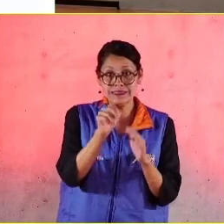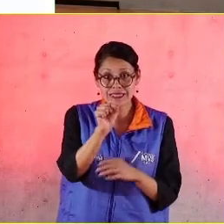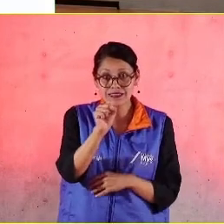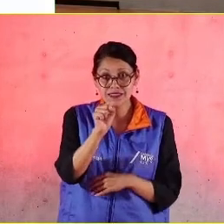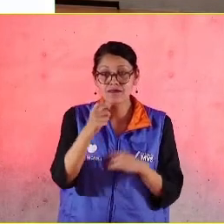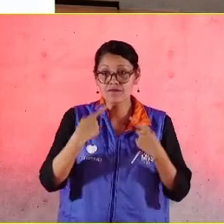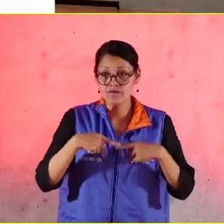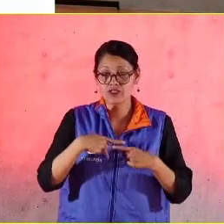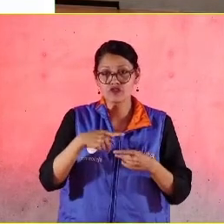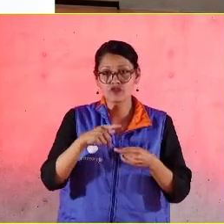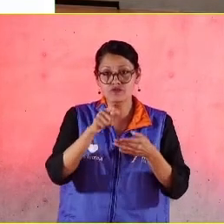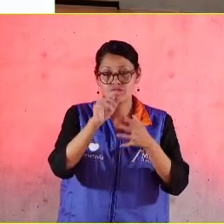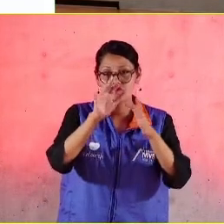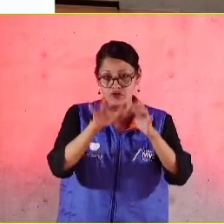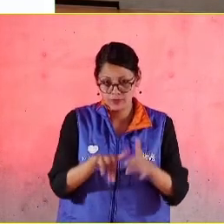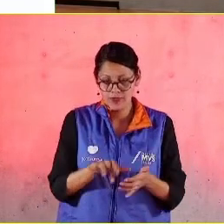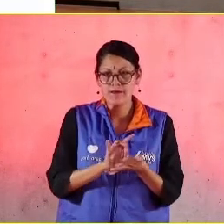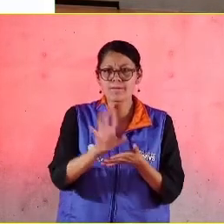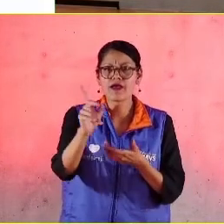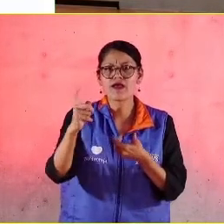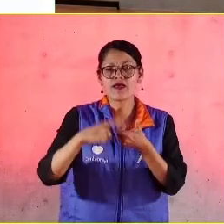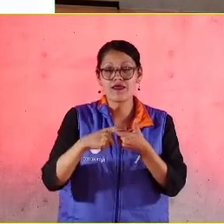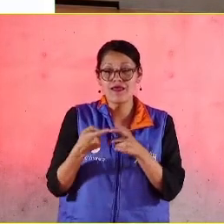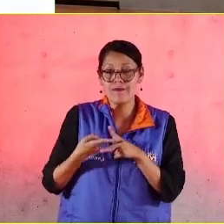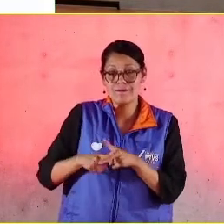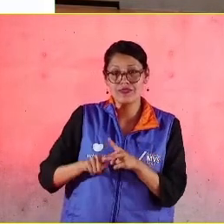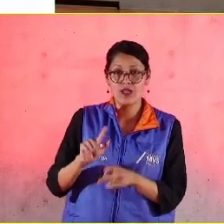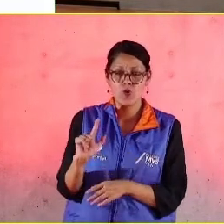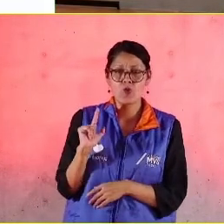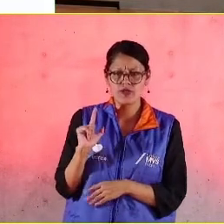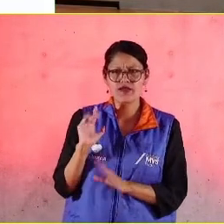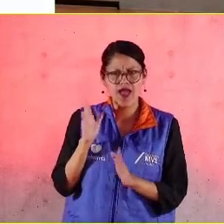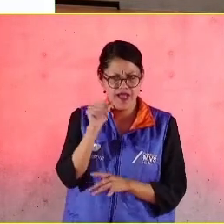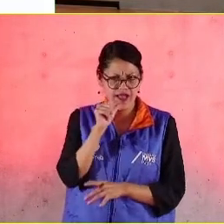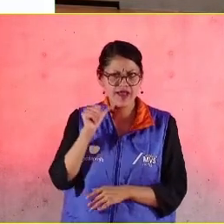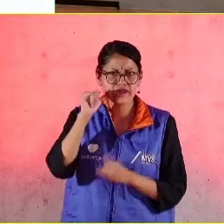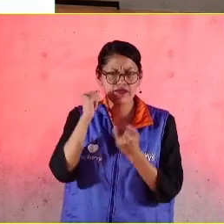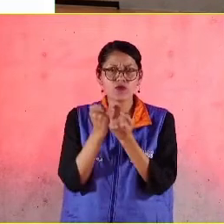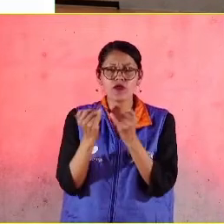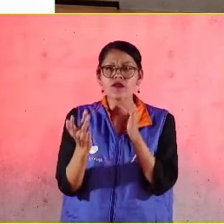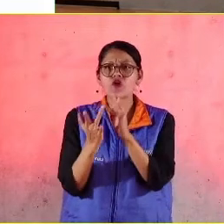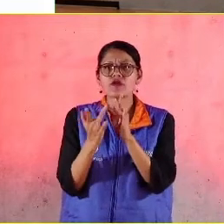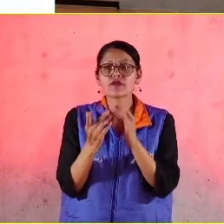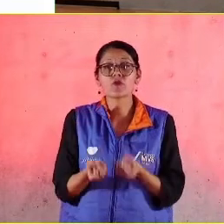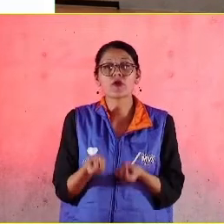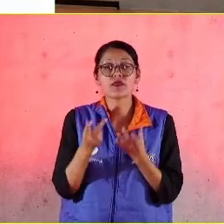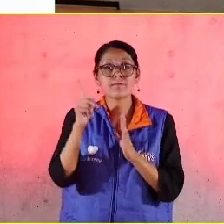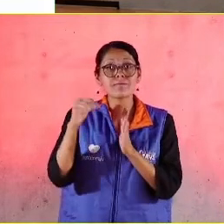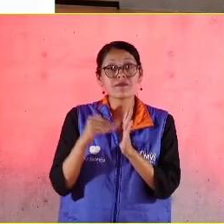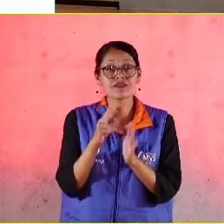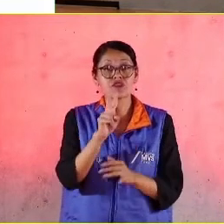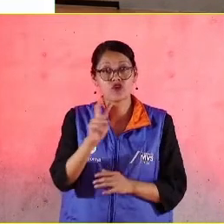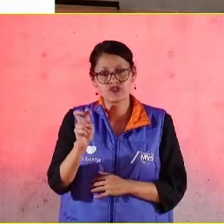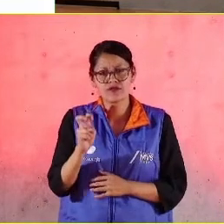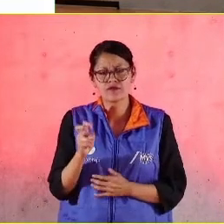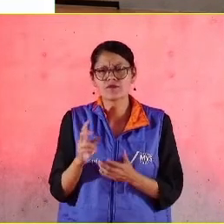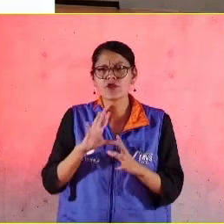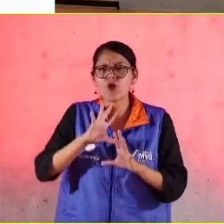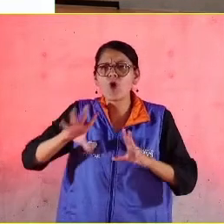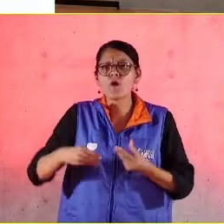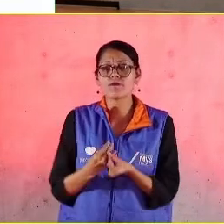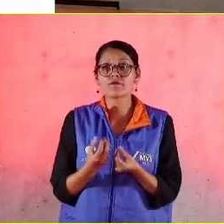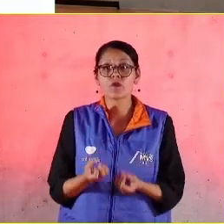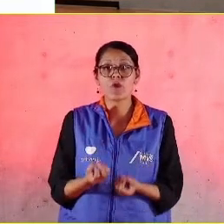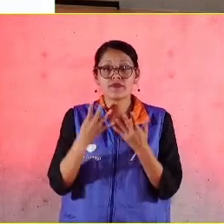se registraron, que estuvieron desde el lunes. Ayer también estuvieron más de 1.200. En total se han conectado